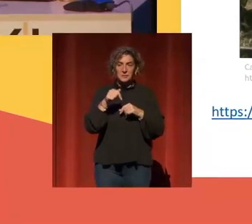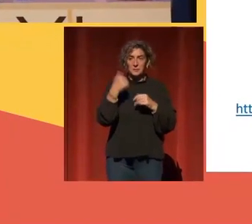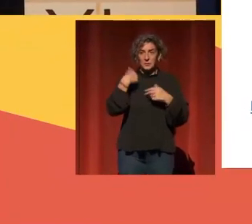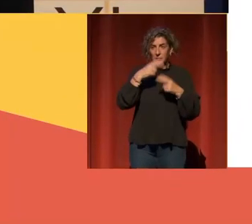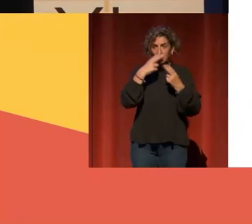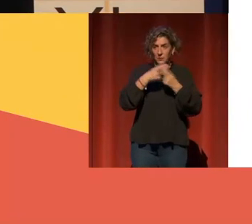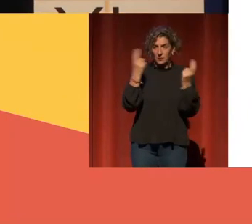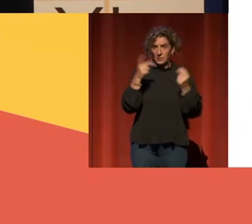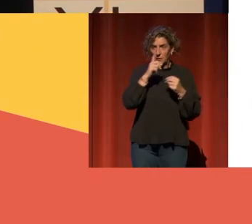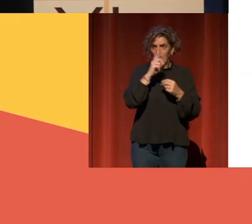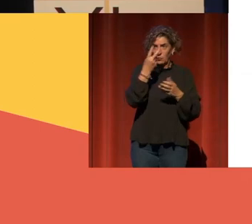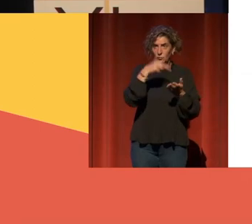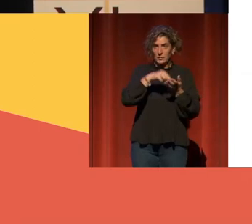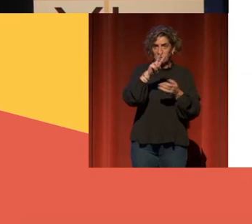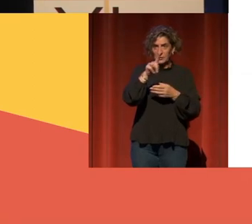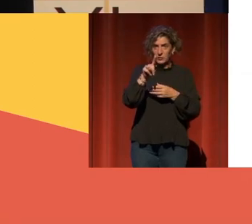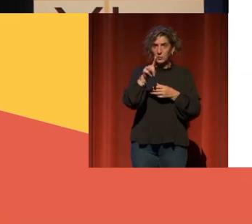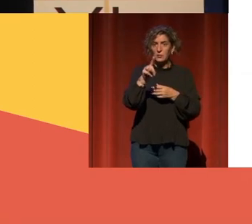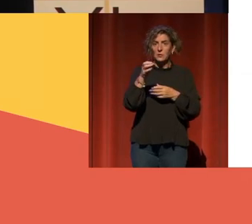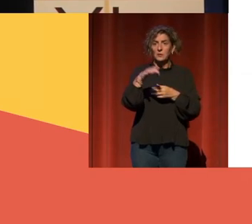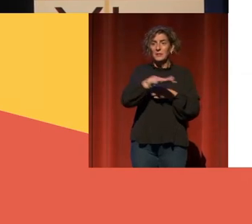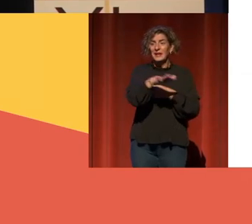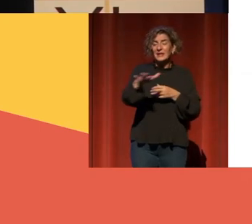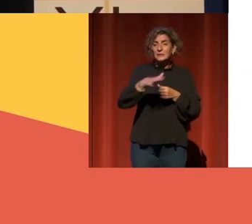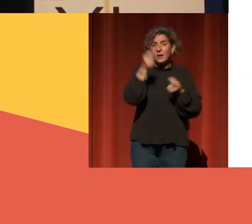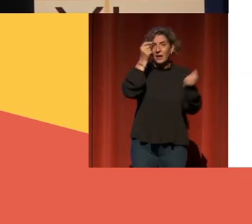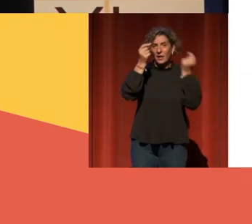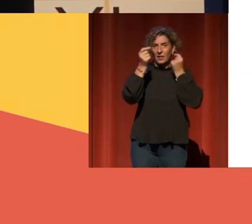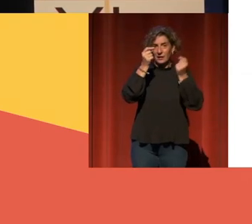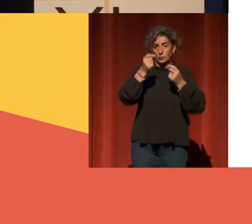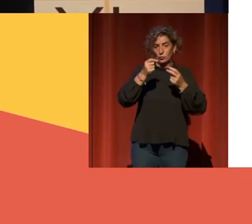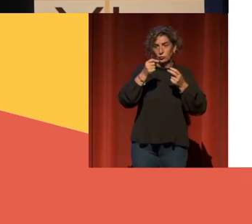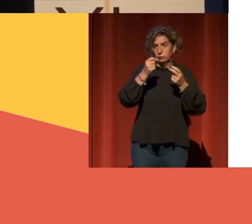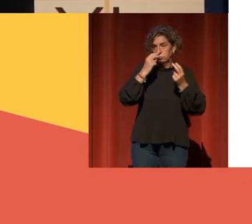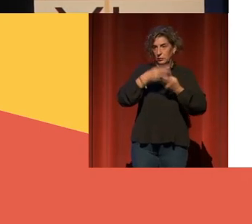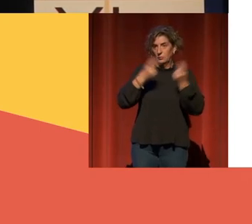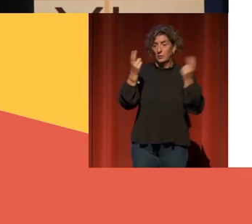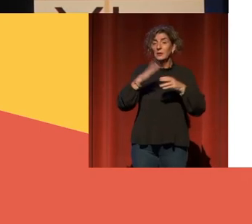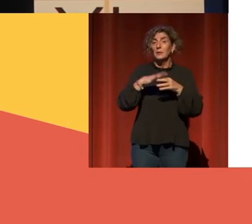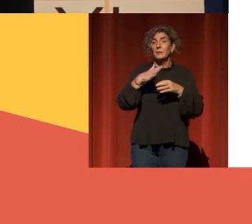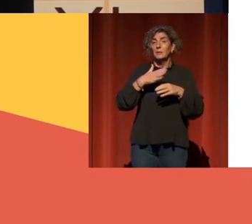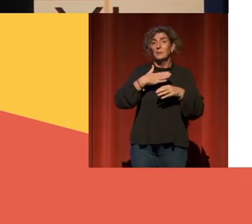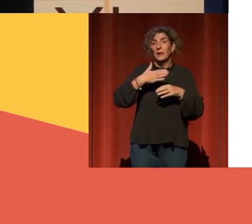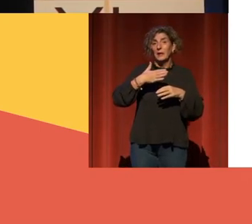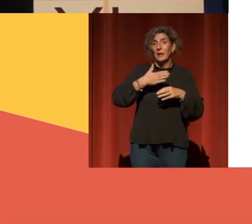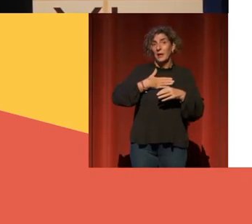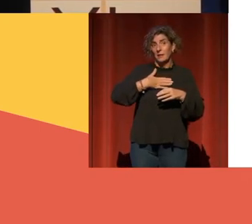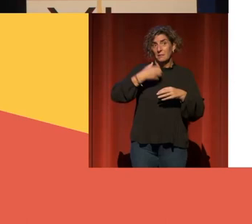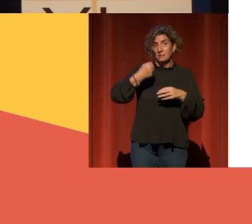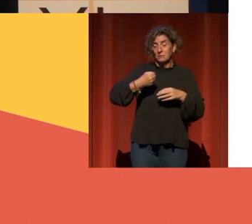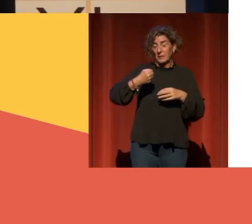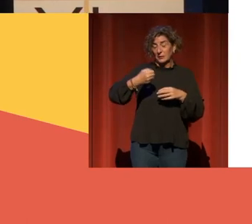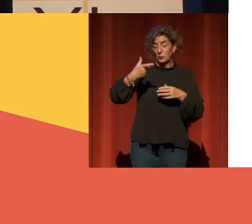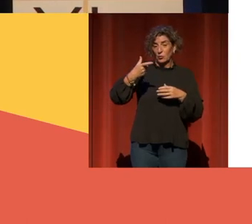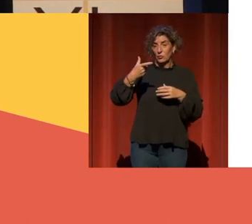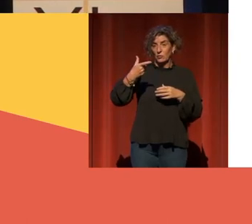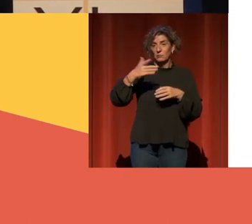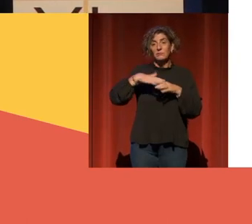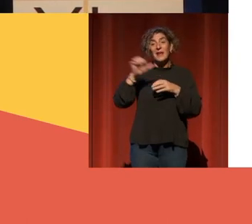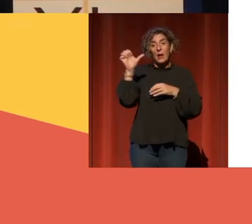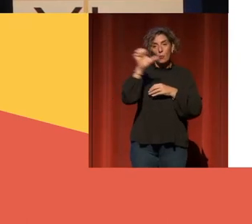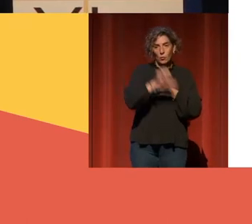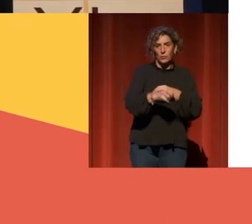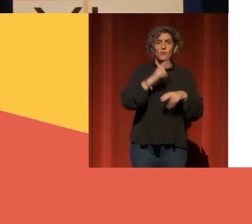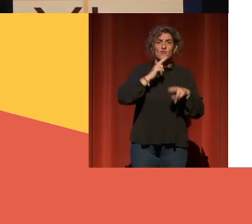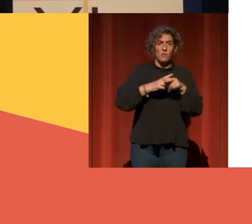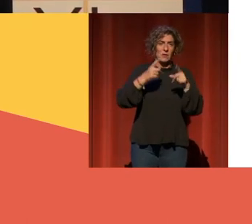recomendación en el 2021 para el espacio de datos común para el patrimonio cultural europeo. Es un nombre muy largo para decir